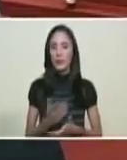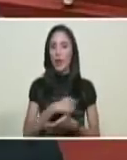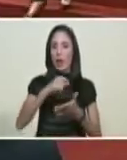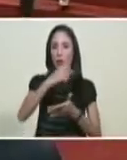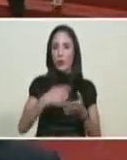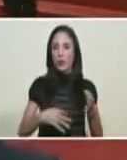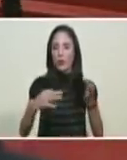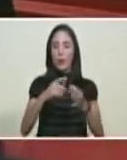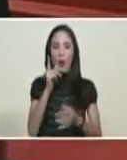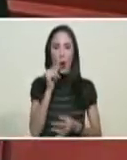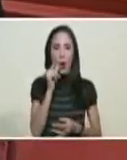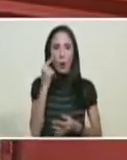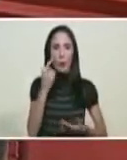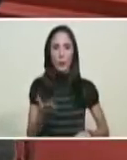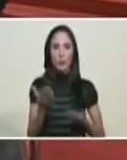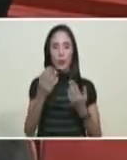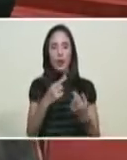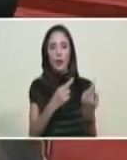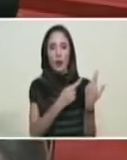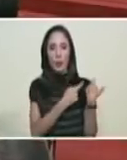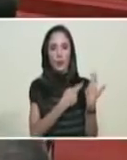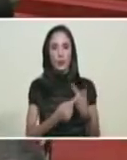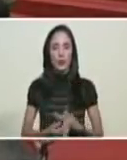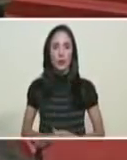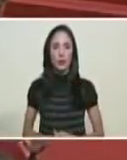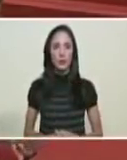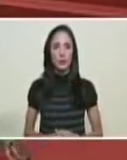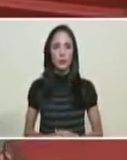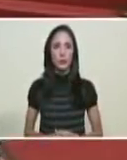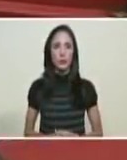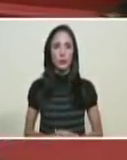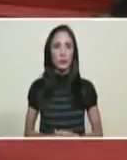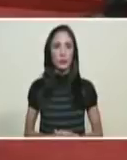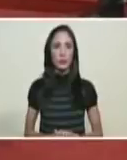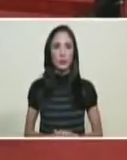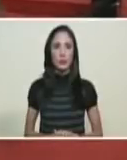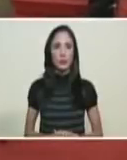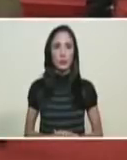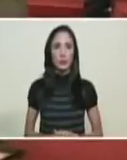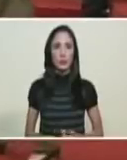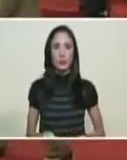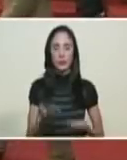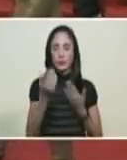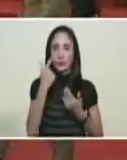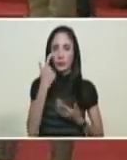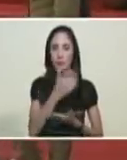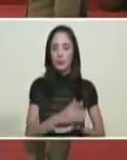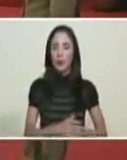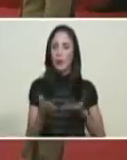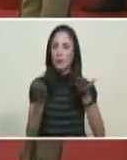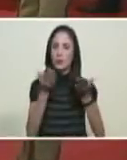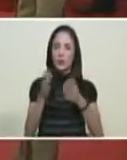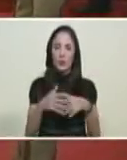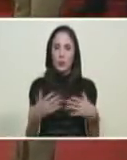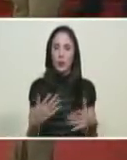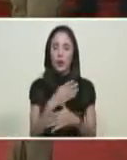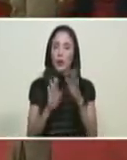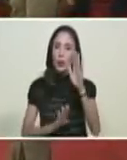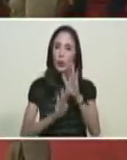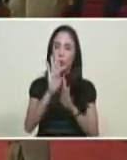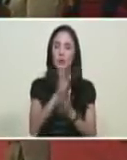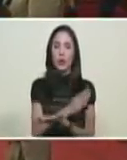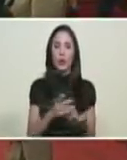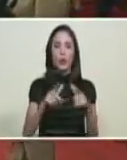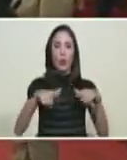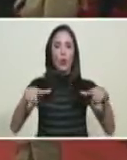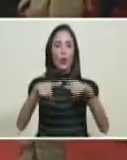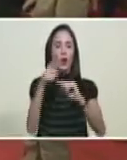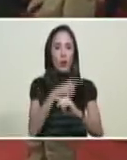plan